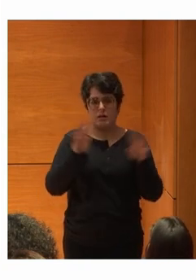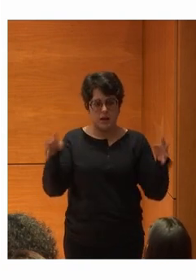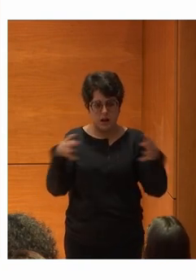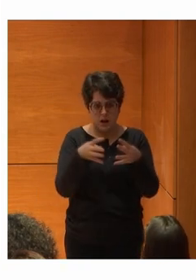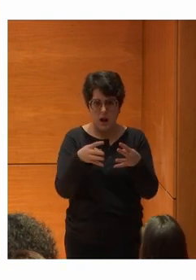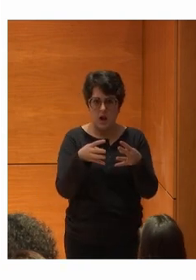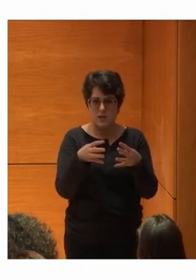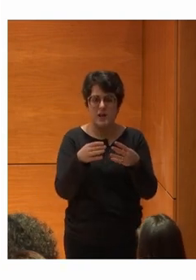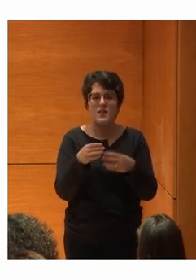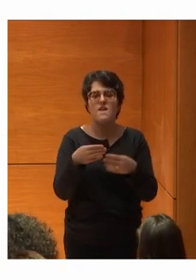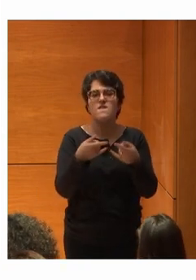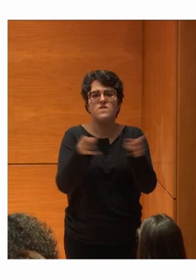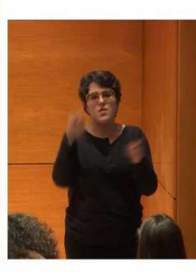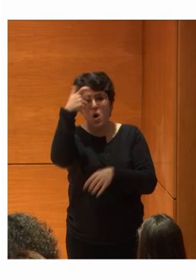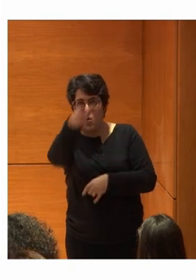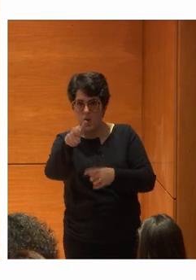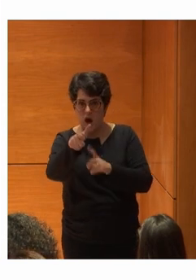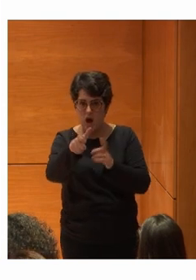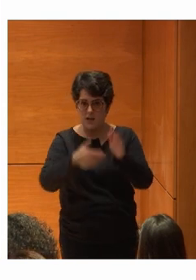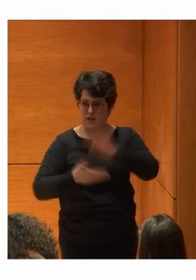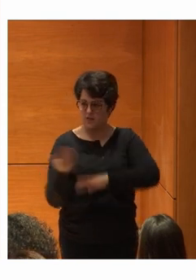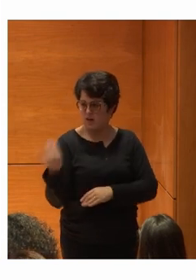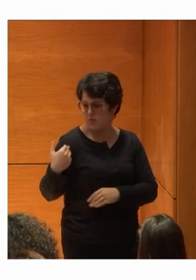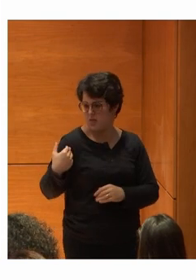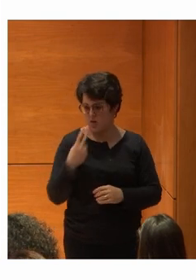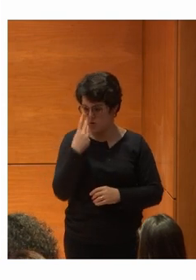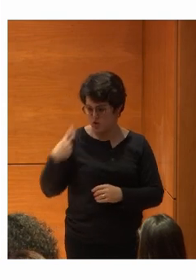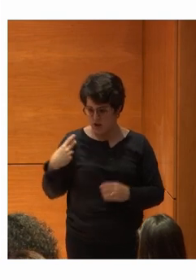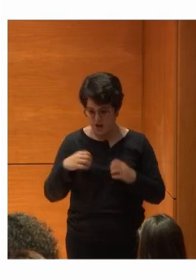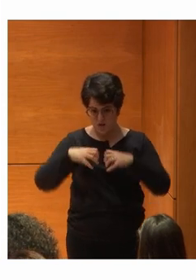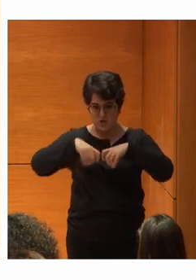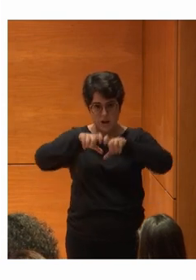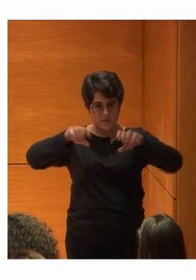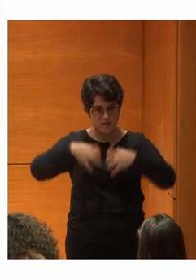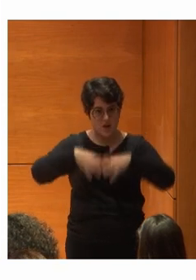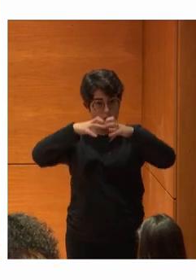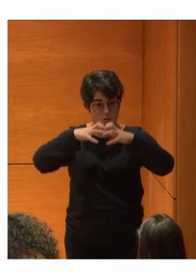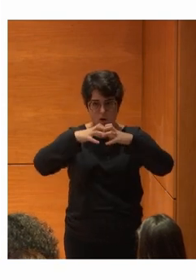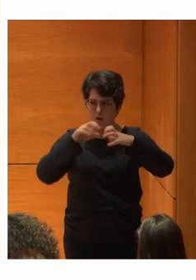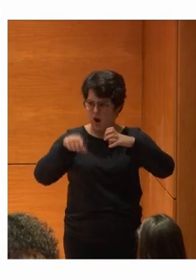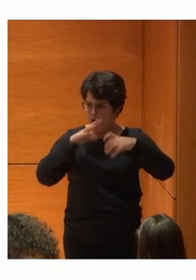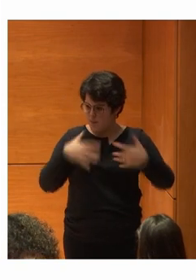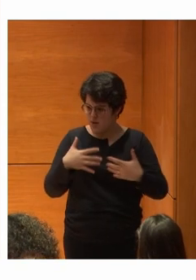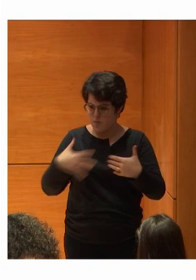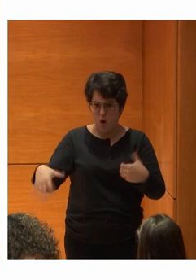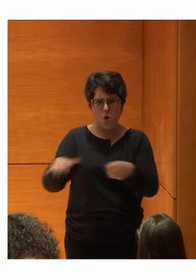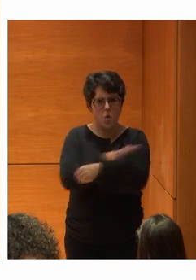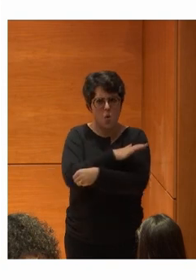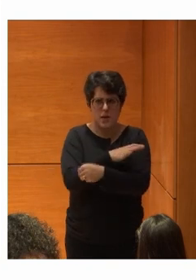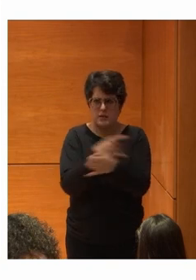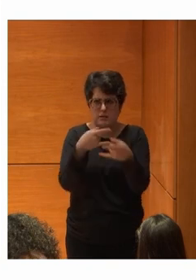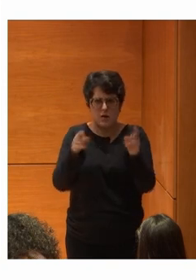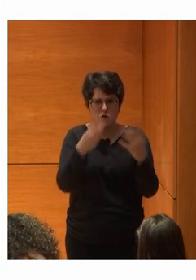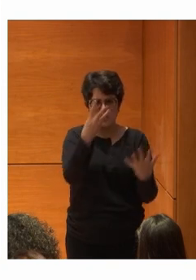De fibra rural O sea se ha creado Una empresa Desde hace dos años Y ya se está llevando Que había una cobertura De la población Del